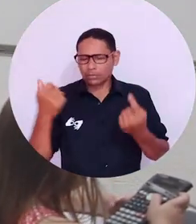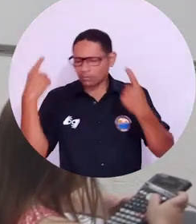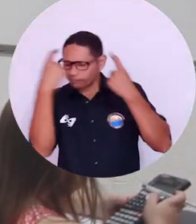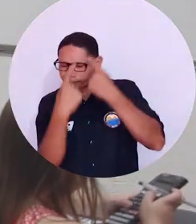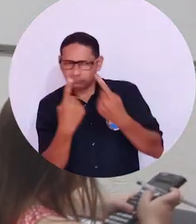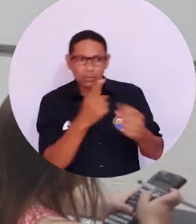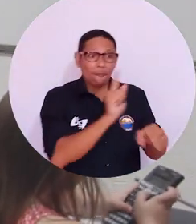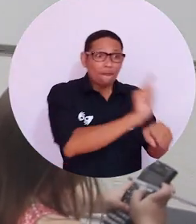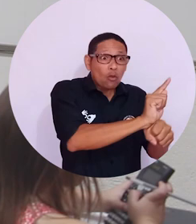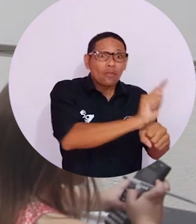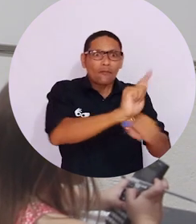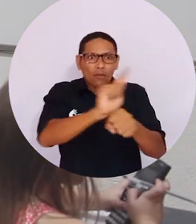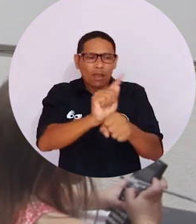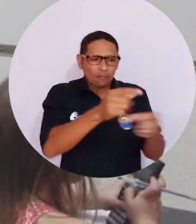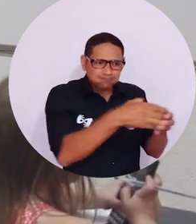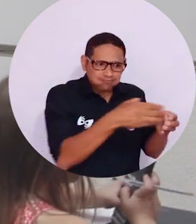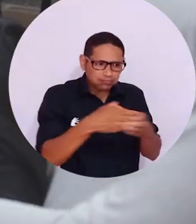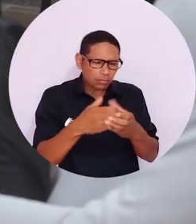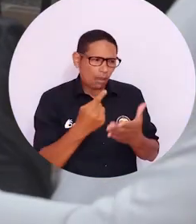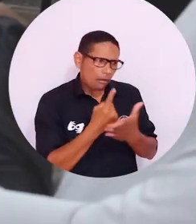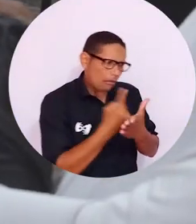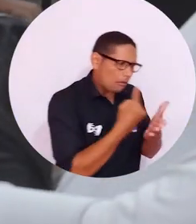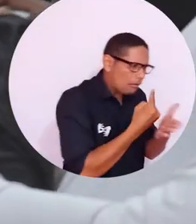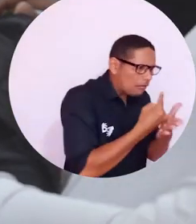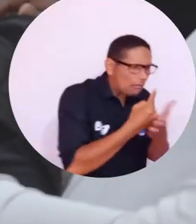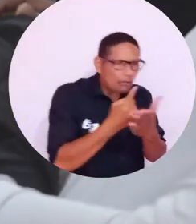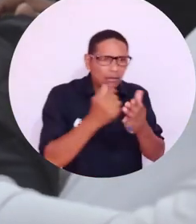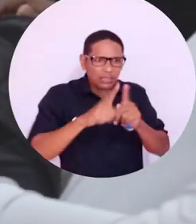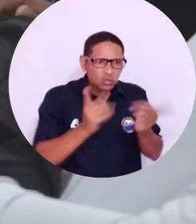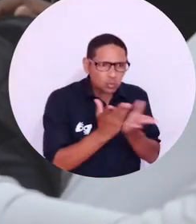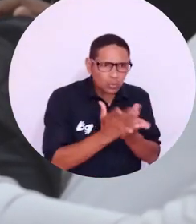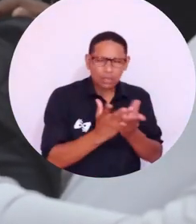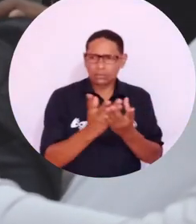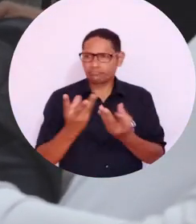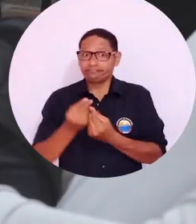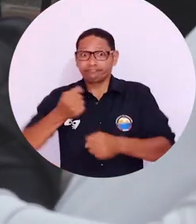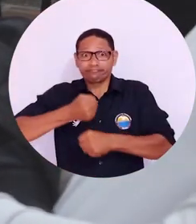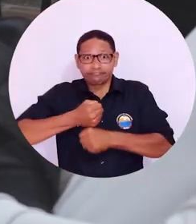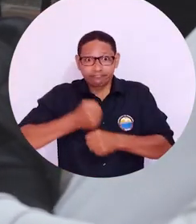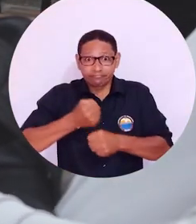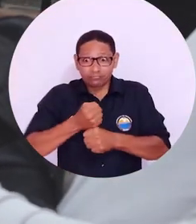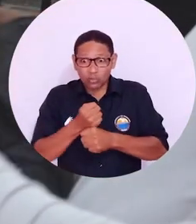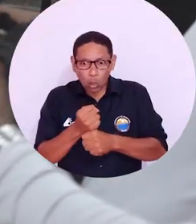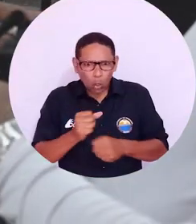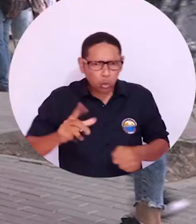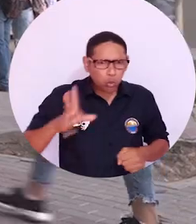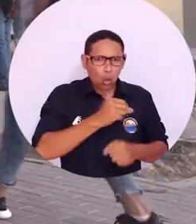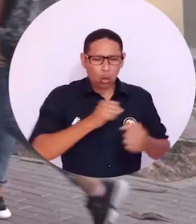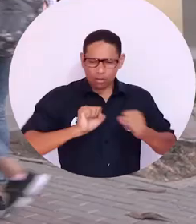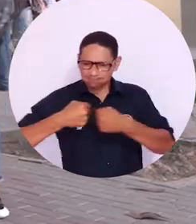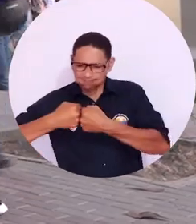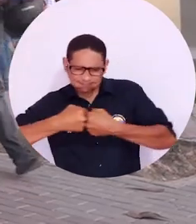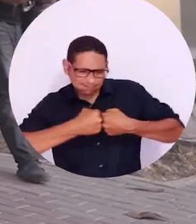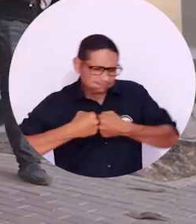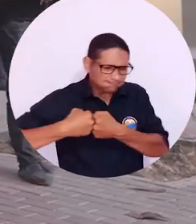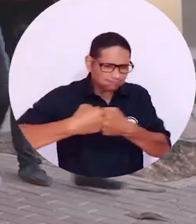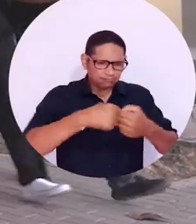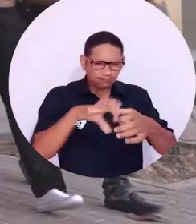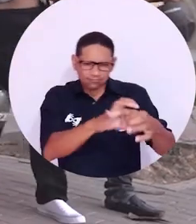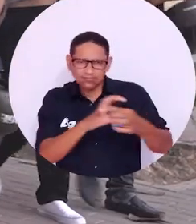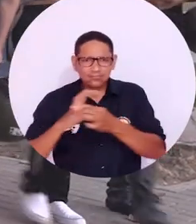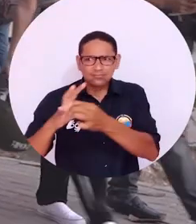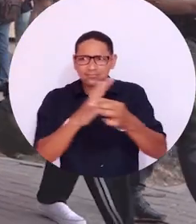profesionales, se sienten en cada facultad, con los jóvenes que han liderado el paro, pero también con los estudiantes y con los trabajadores. Es decir, un espacio de